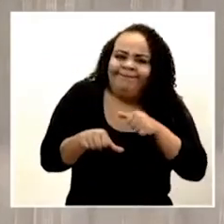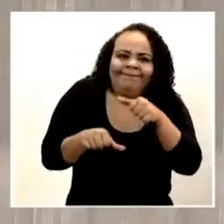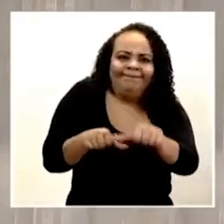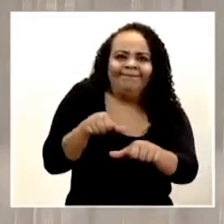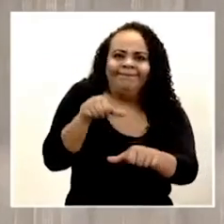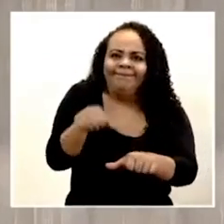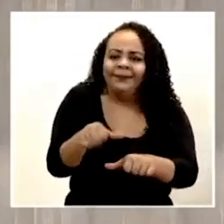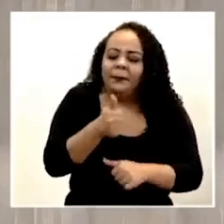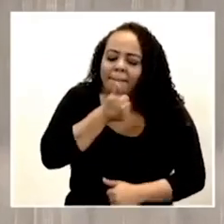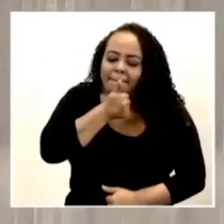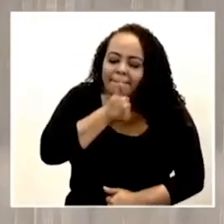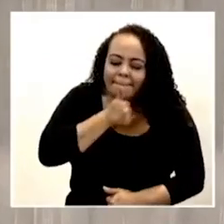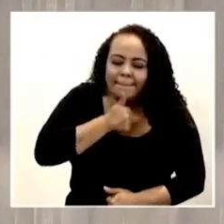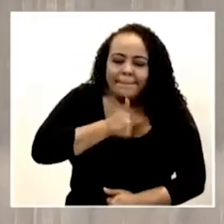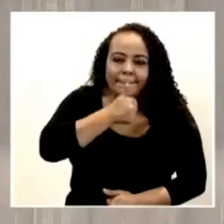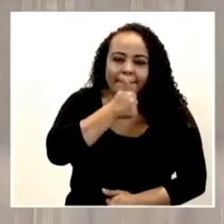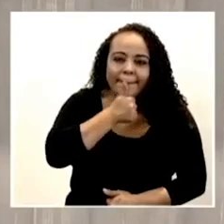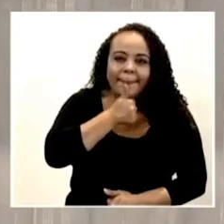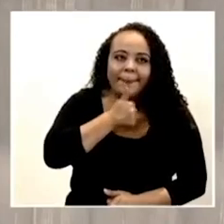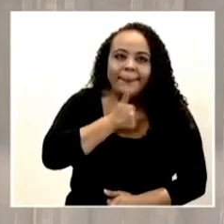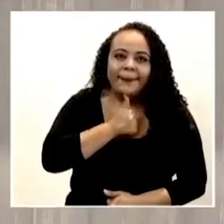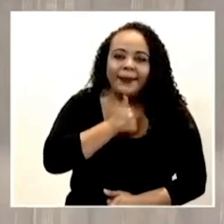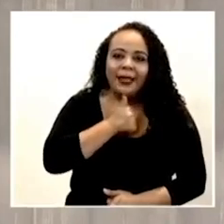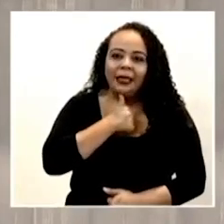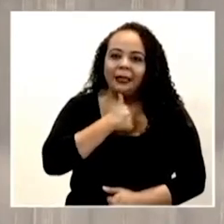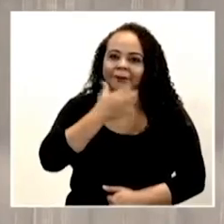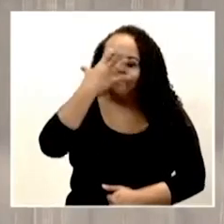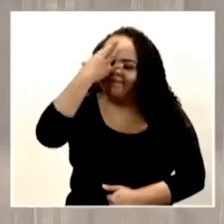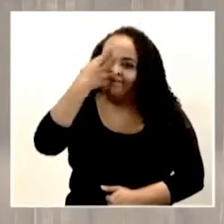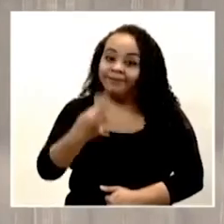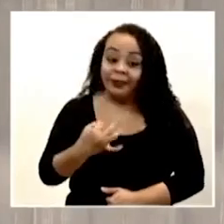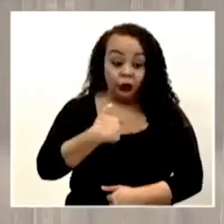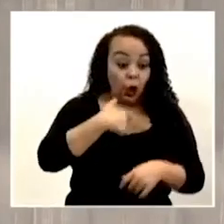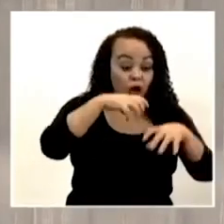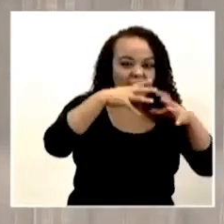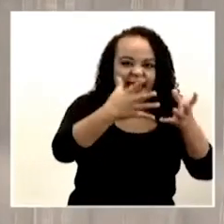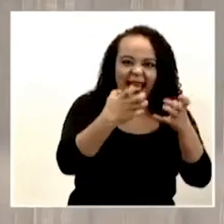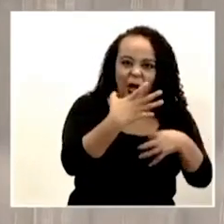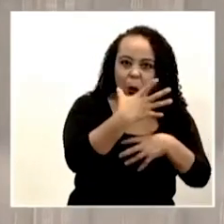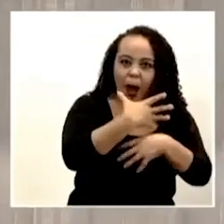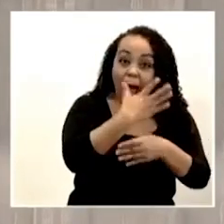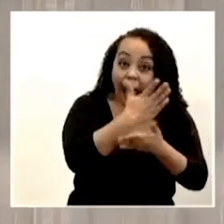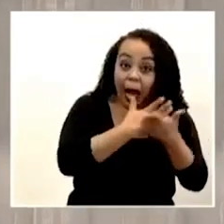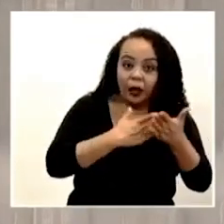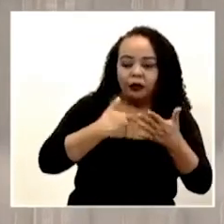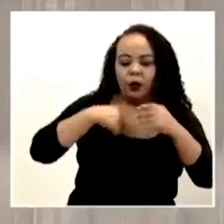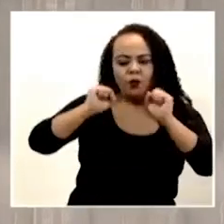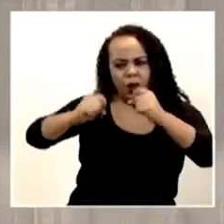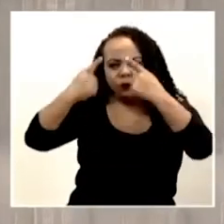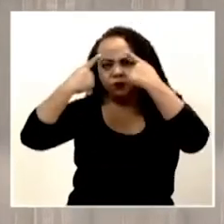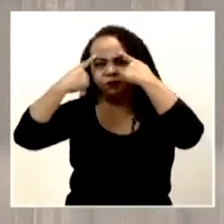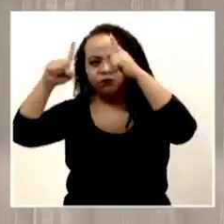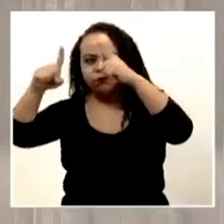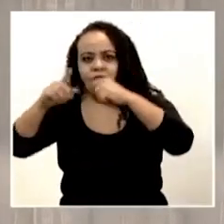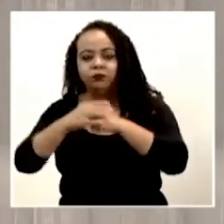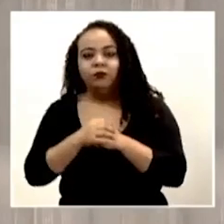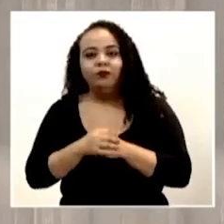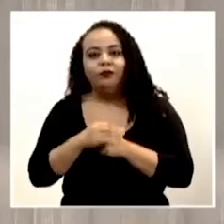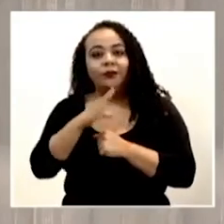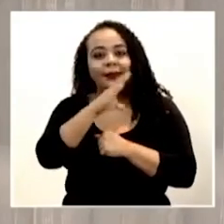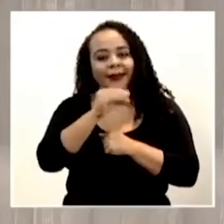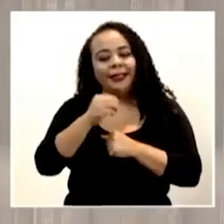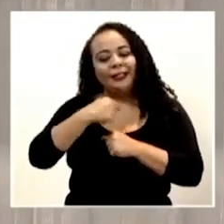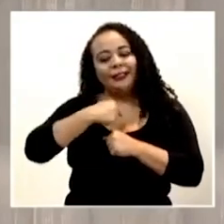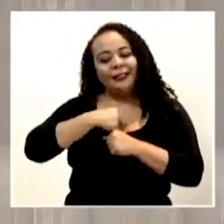resiliencia, de la convicción de que cuando uno quiere algo lo puede lograr. Y me